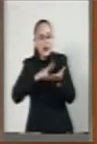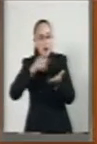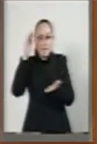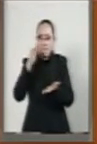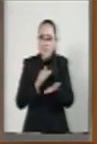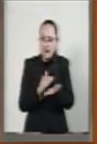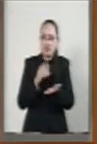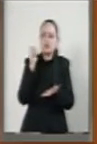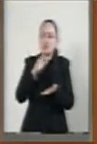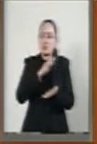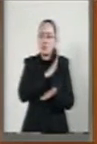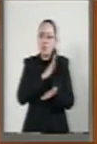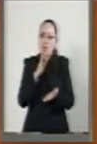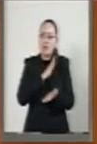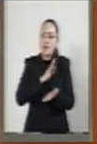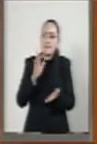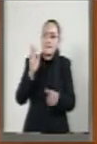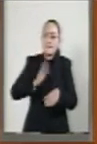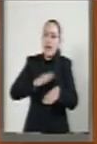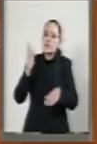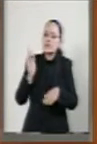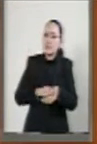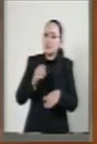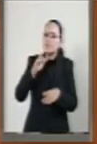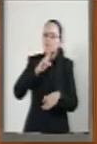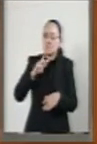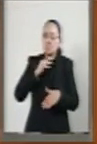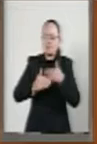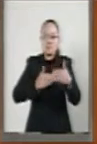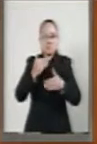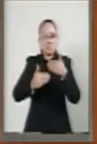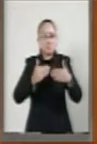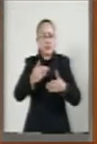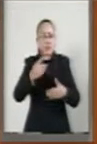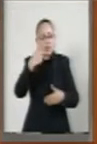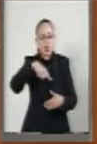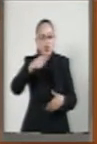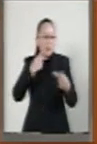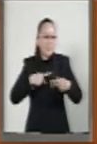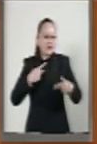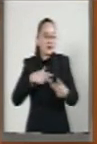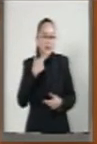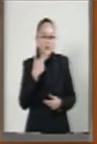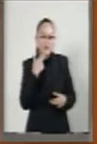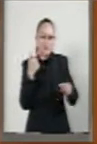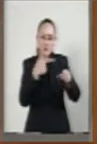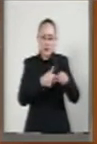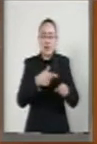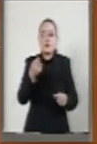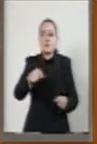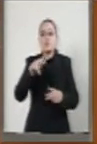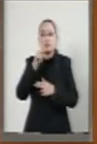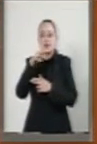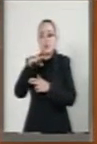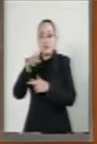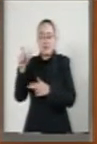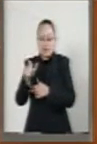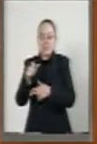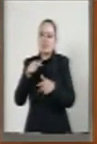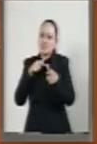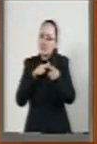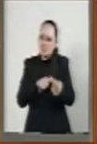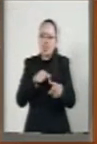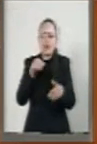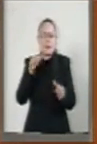atraerá mejores sustanciales para todos los consumidores. Pemex continuará siendo una empresa